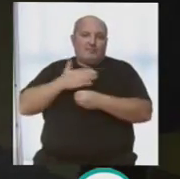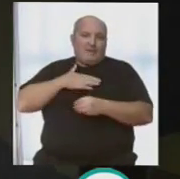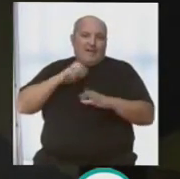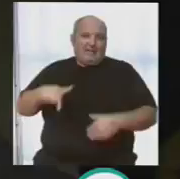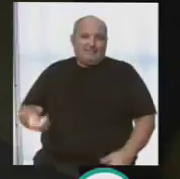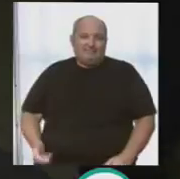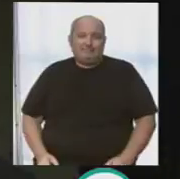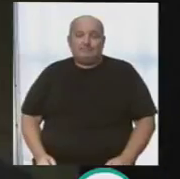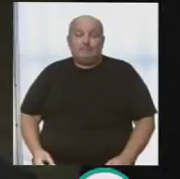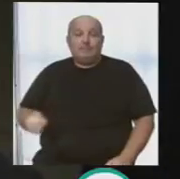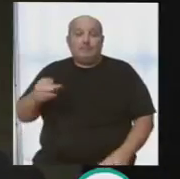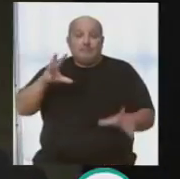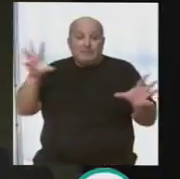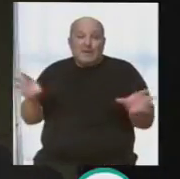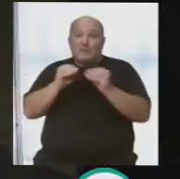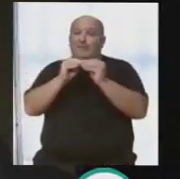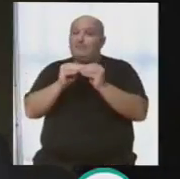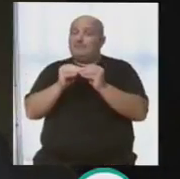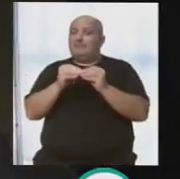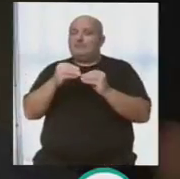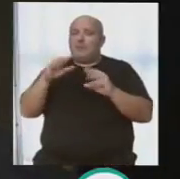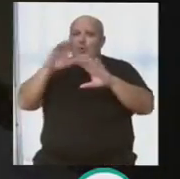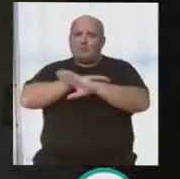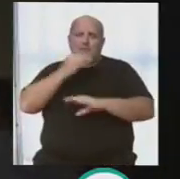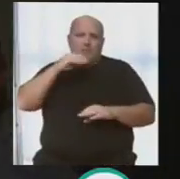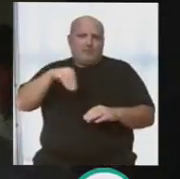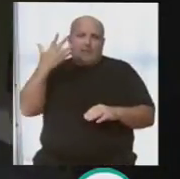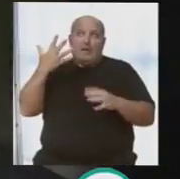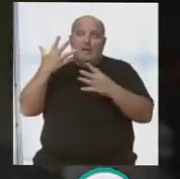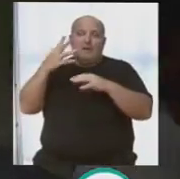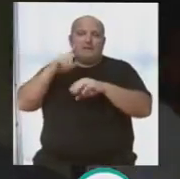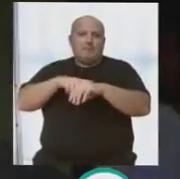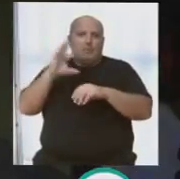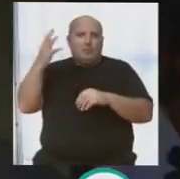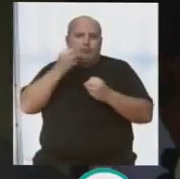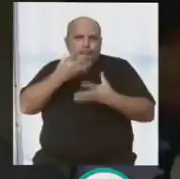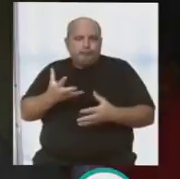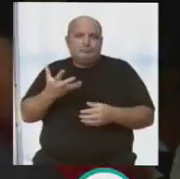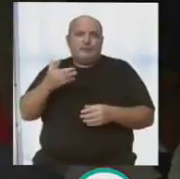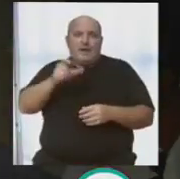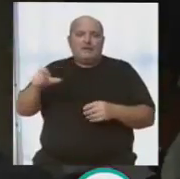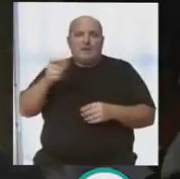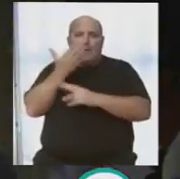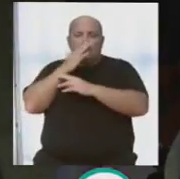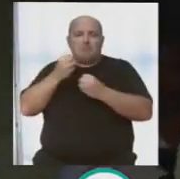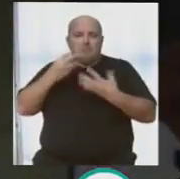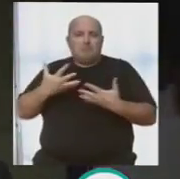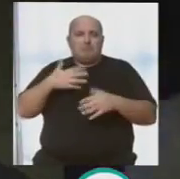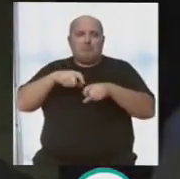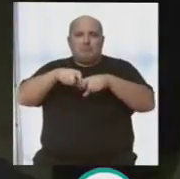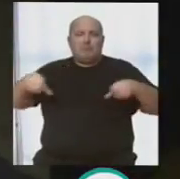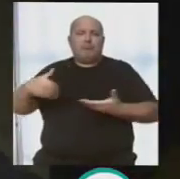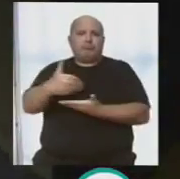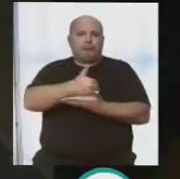vamos. El resumen, yo creo que una noche estupenda, el tiempo está acompañando, la gente se está comportando, la barra está